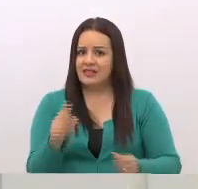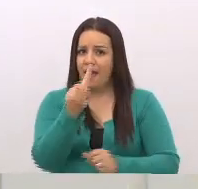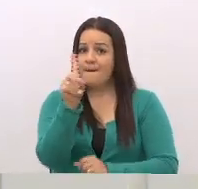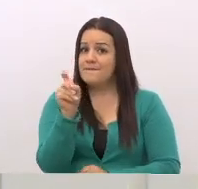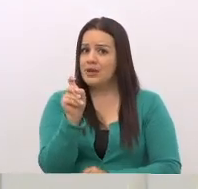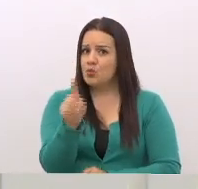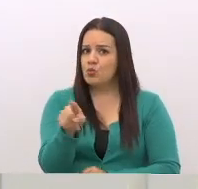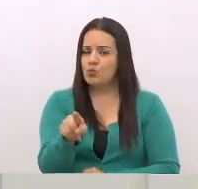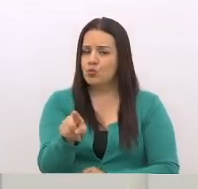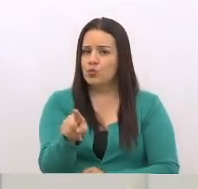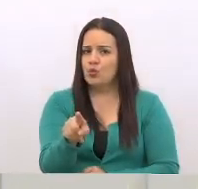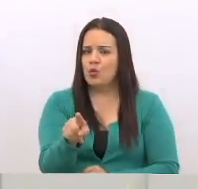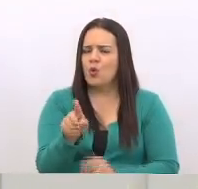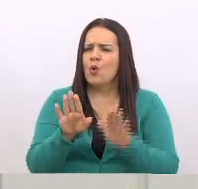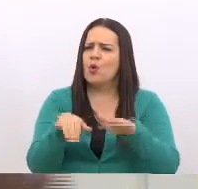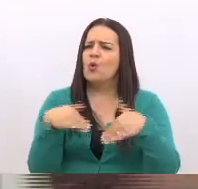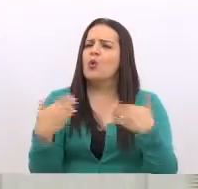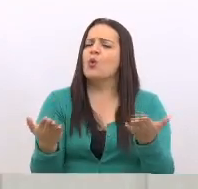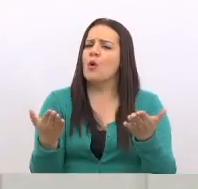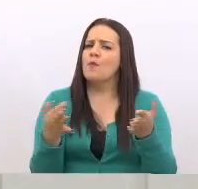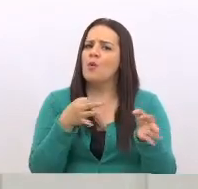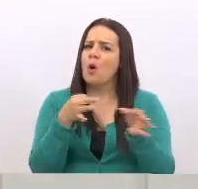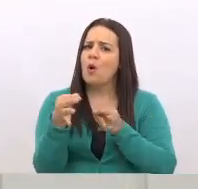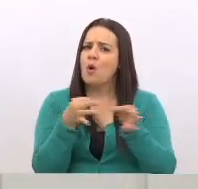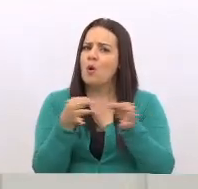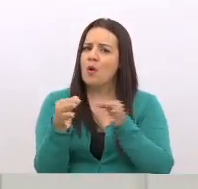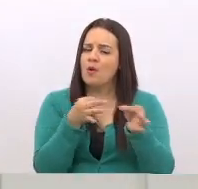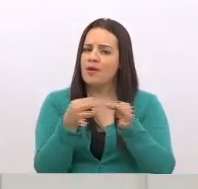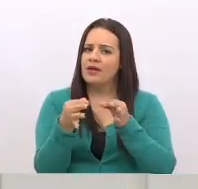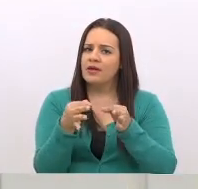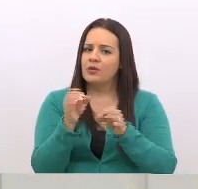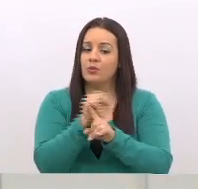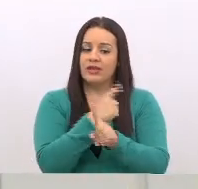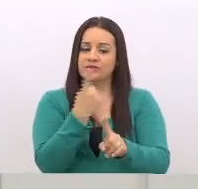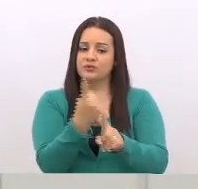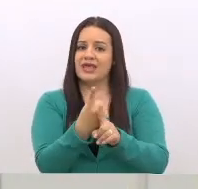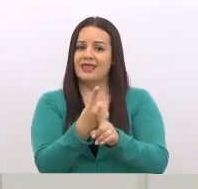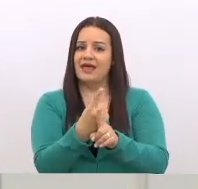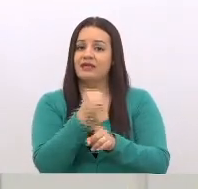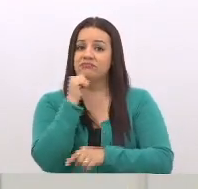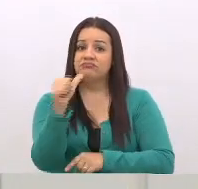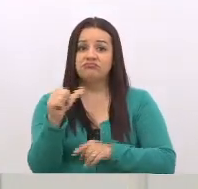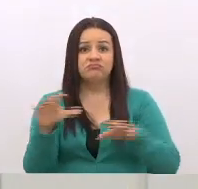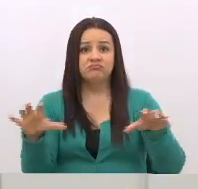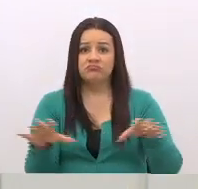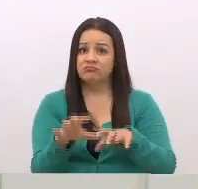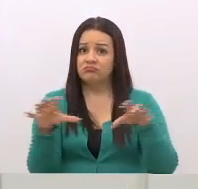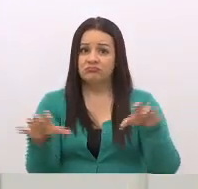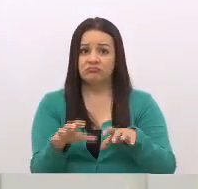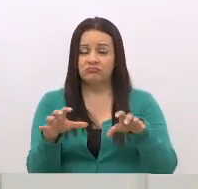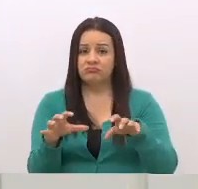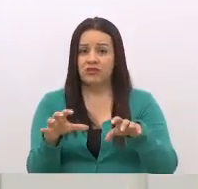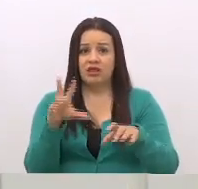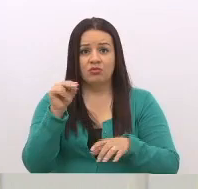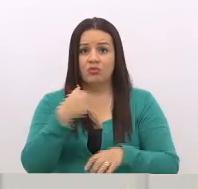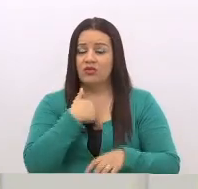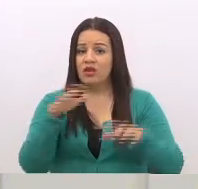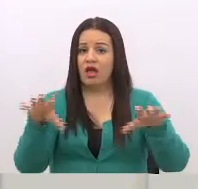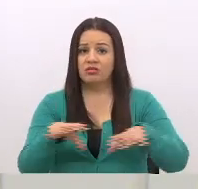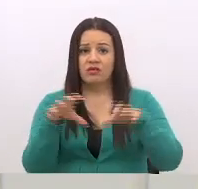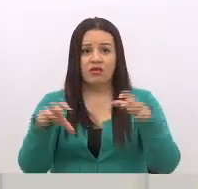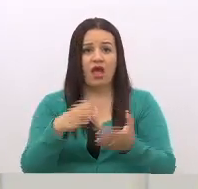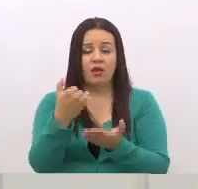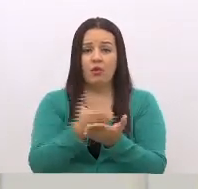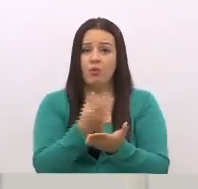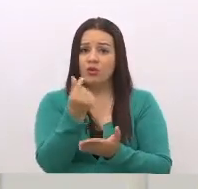cómo es que se explica que una sociedad inactiva, es decir, que no tiene actividades lucrativas,